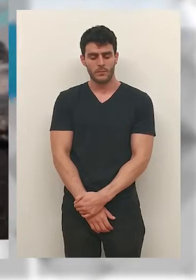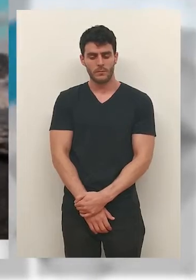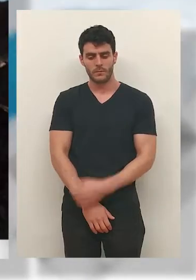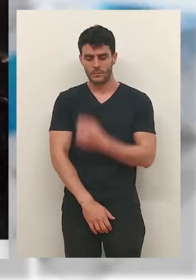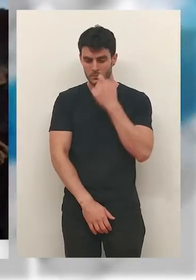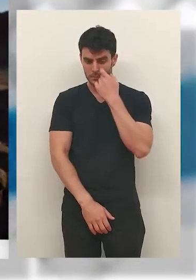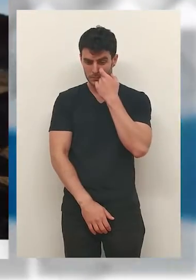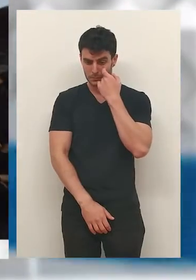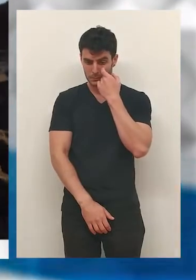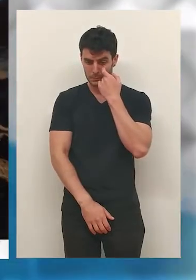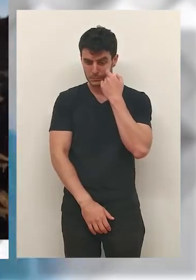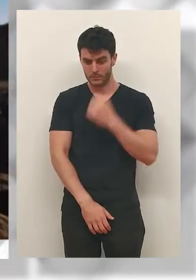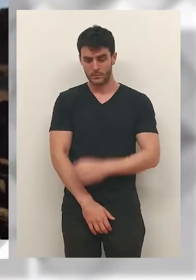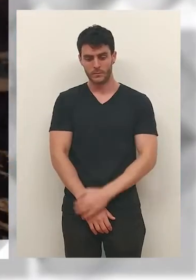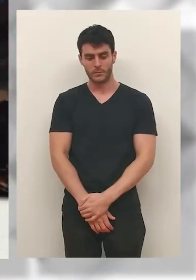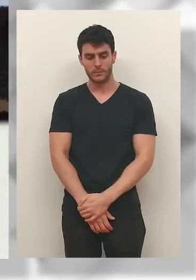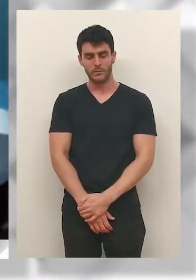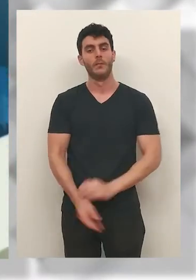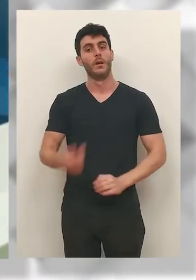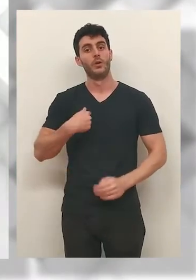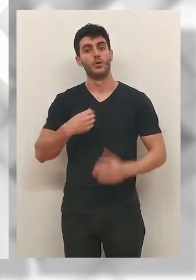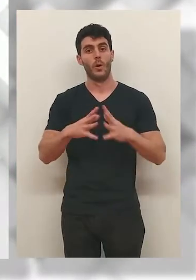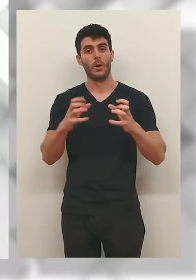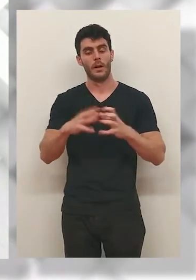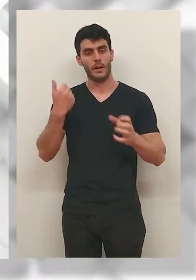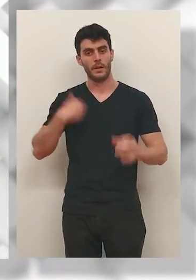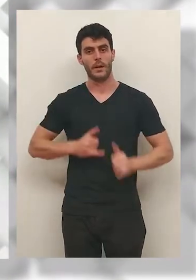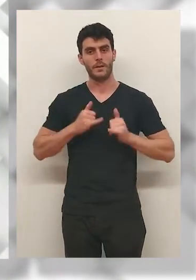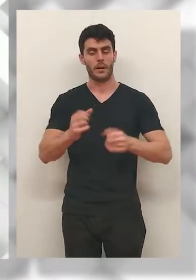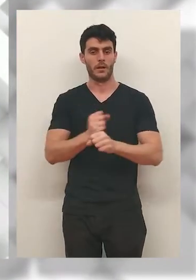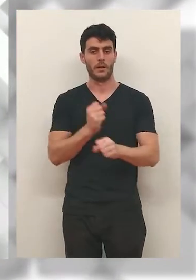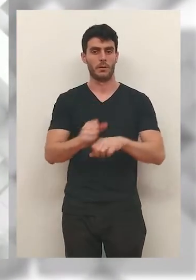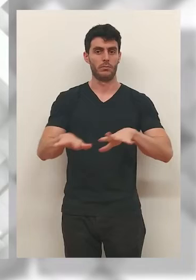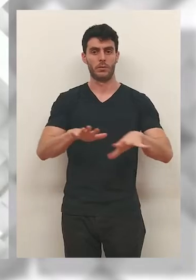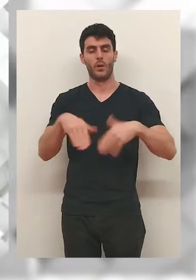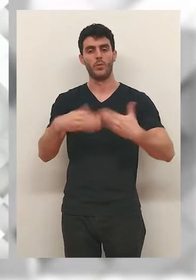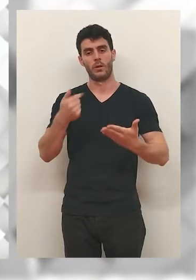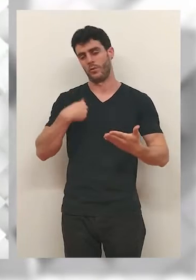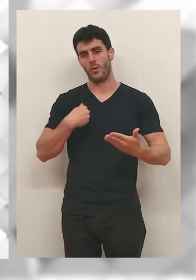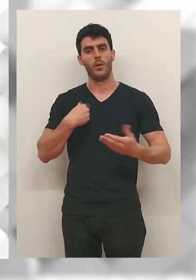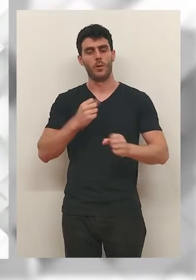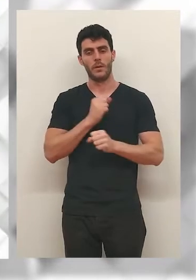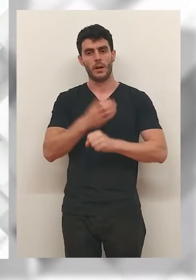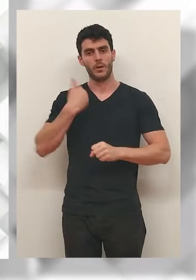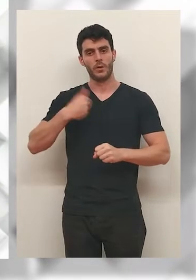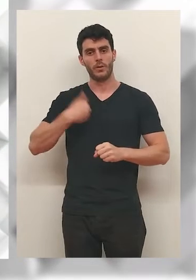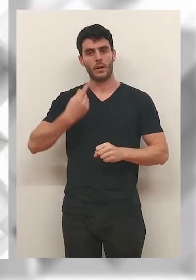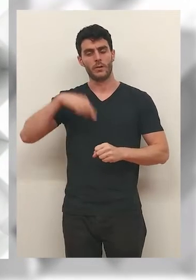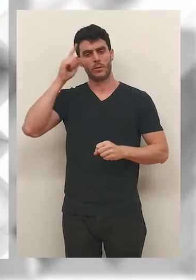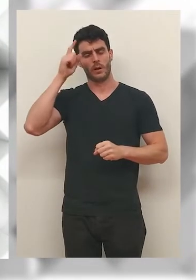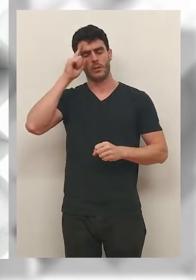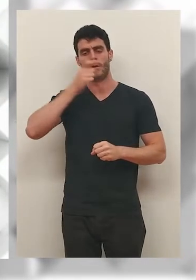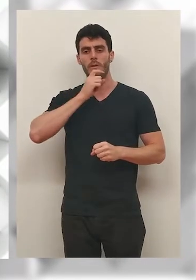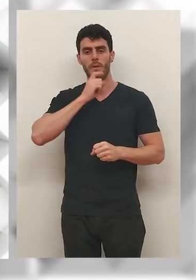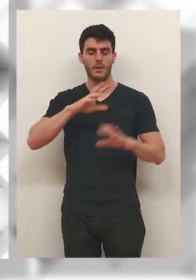ventana y veo el mundo por la mañana. Con muchas ganas de llegar, de ponerme manos a la obra, aunque ya lo estoy haciendo sin